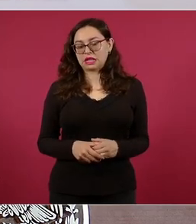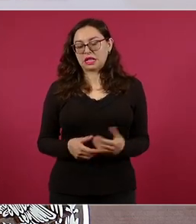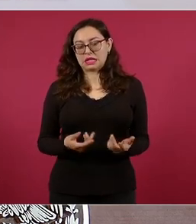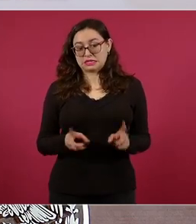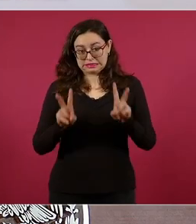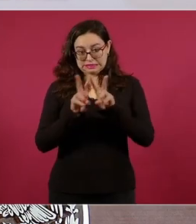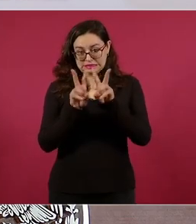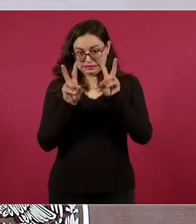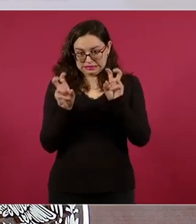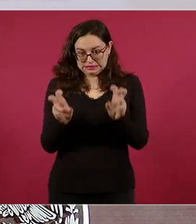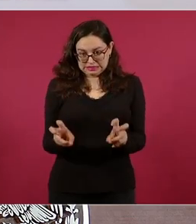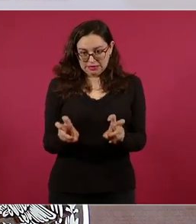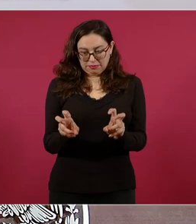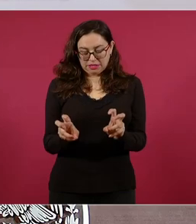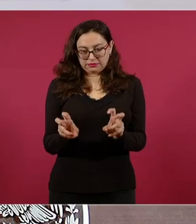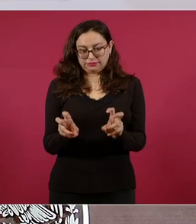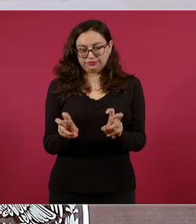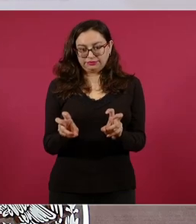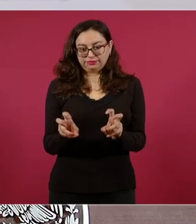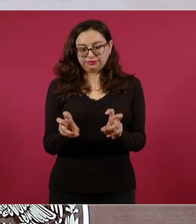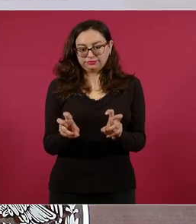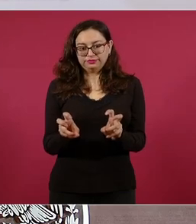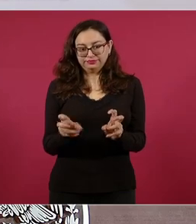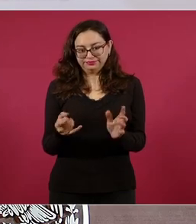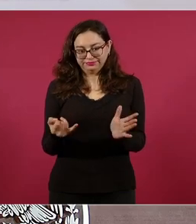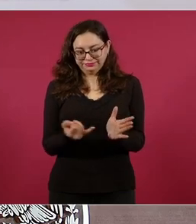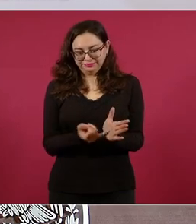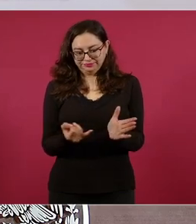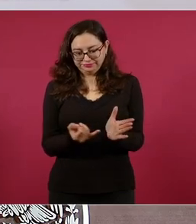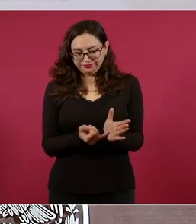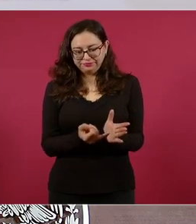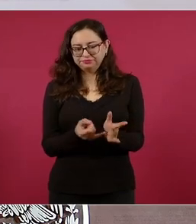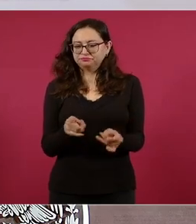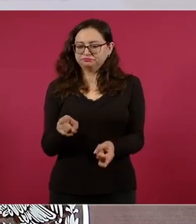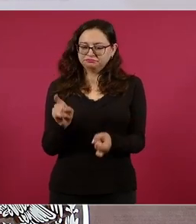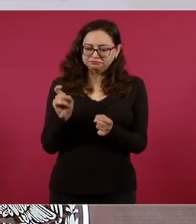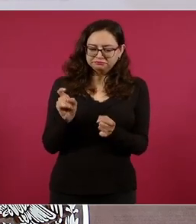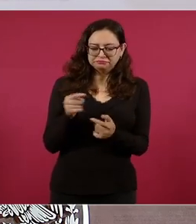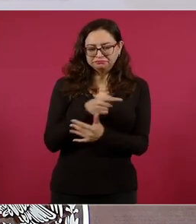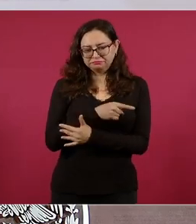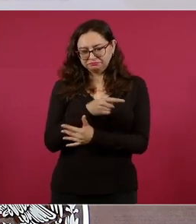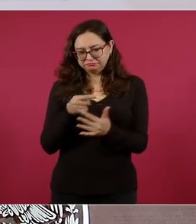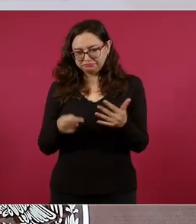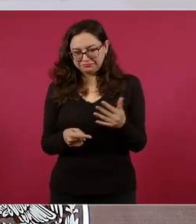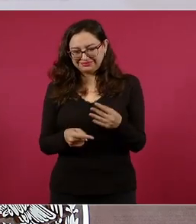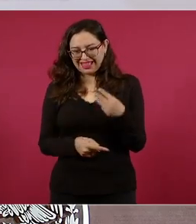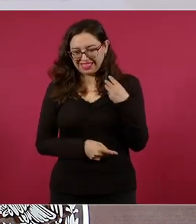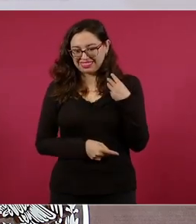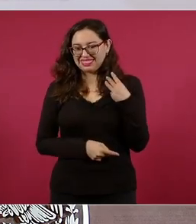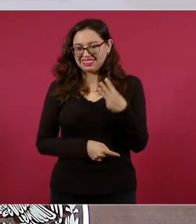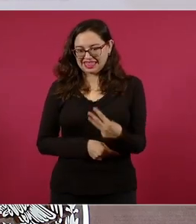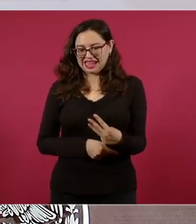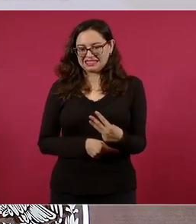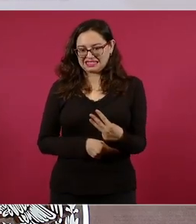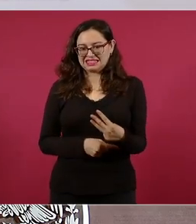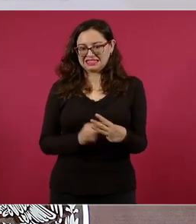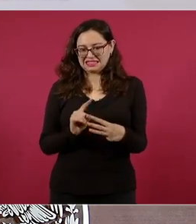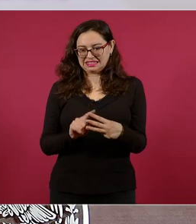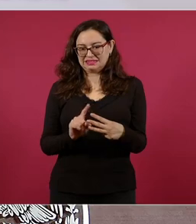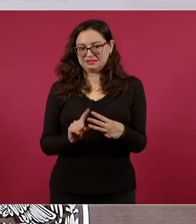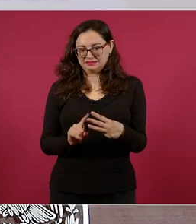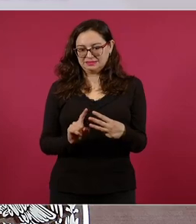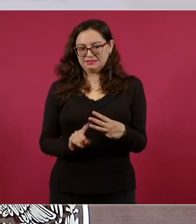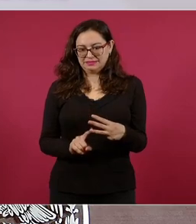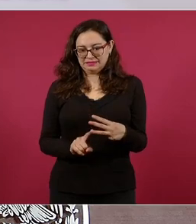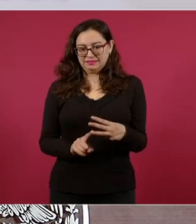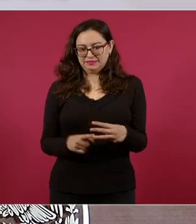medidas de política fiscal que estamos llevando a cabo siempre, pero ahora ya